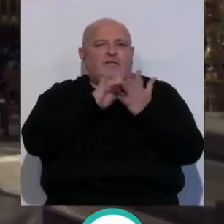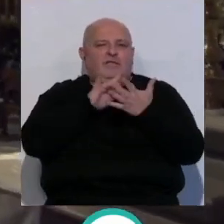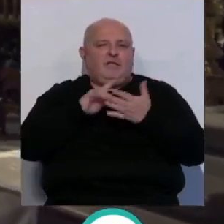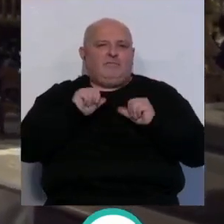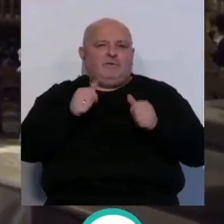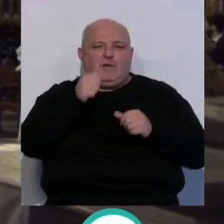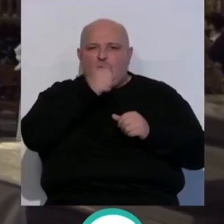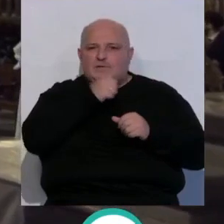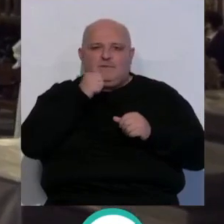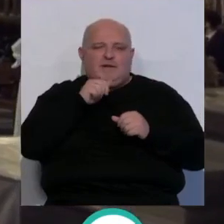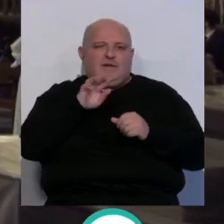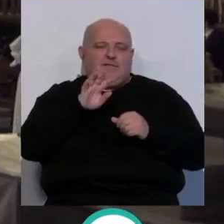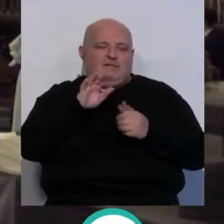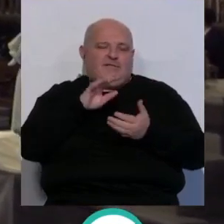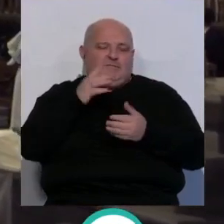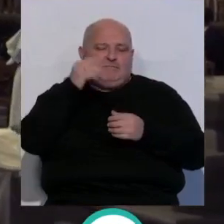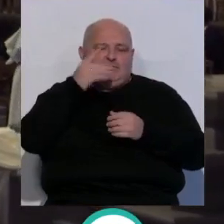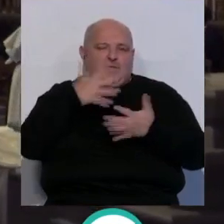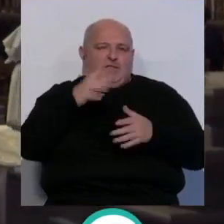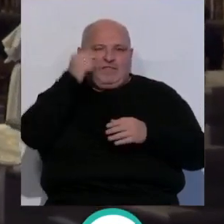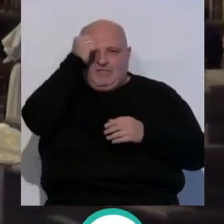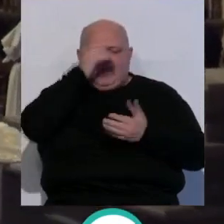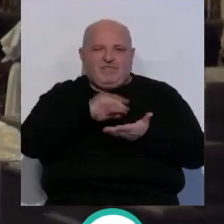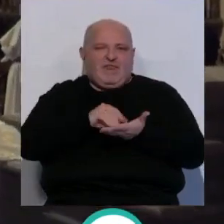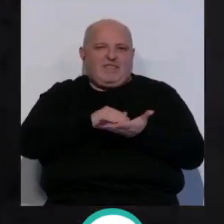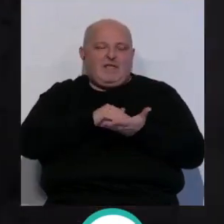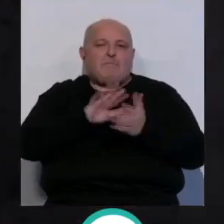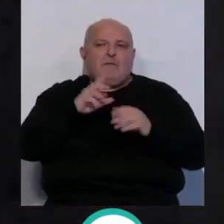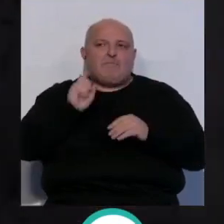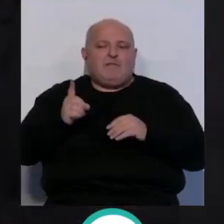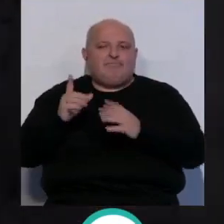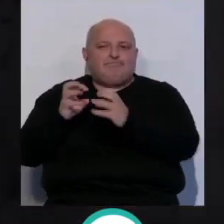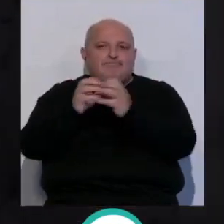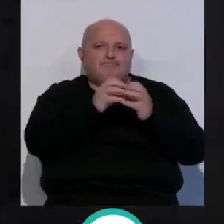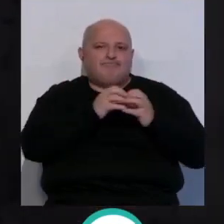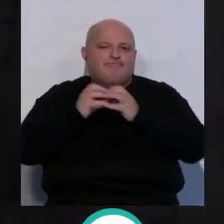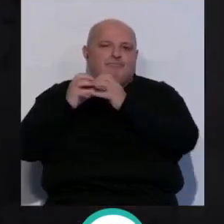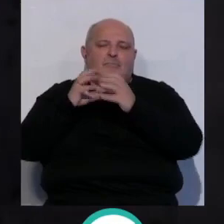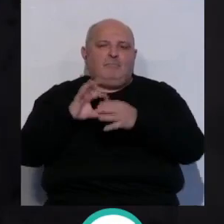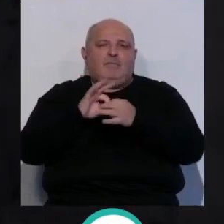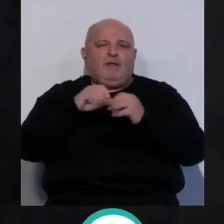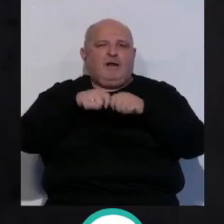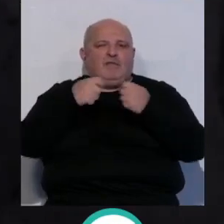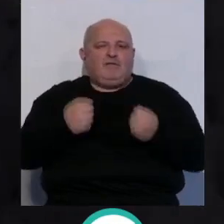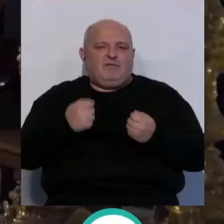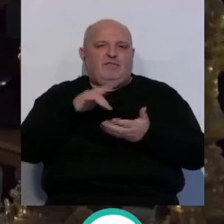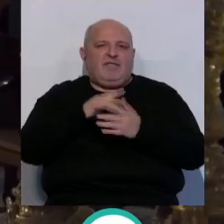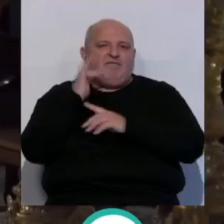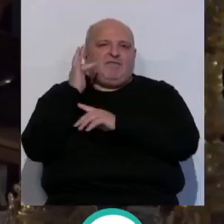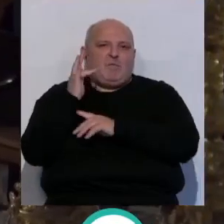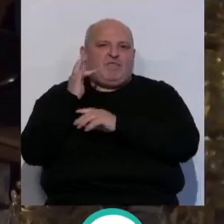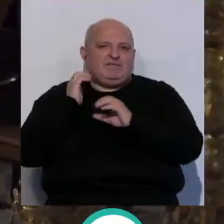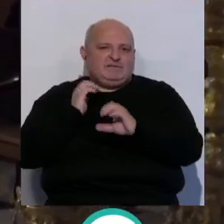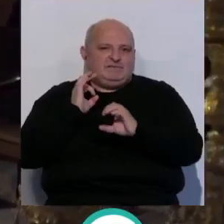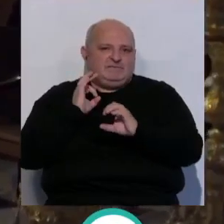inicio de la cuaresma el miércoles de ceniza, pero oficiosamente no comienza hasta que las hermandades y cofradías se unen para el rezo piadoso del Viacrucis.